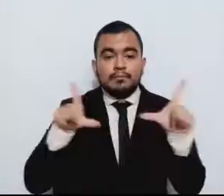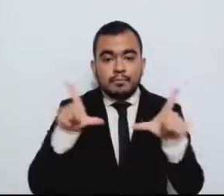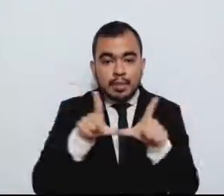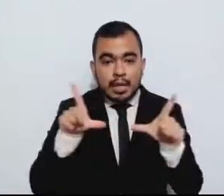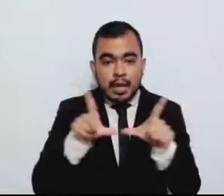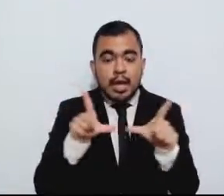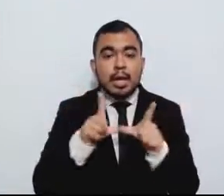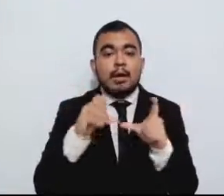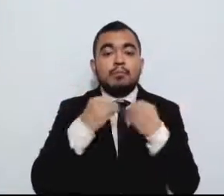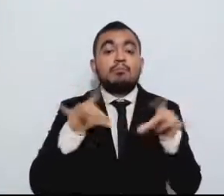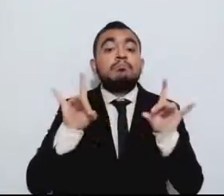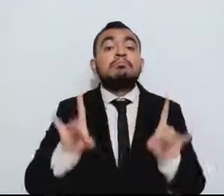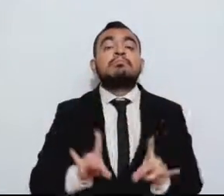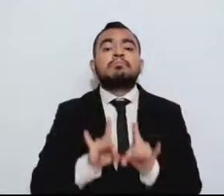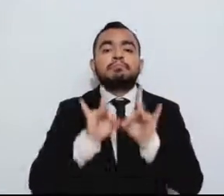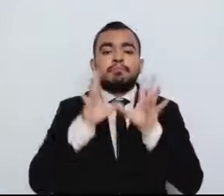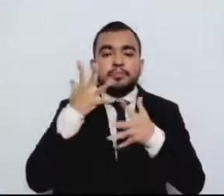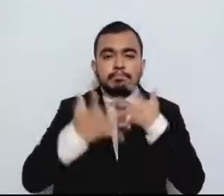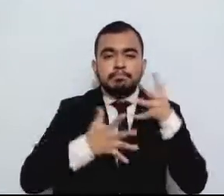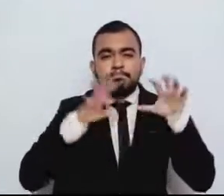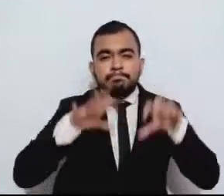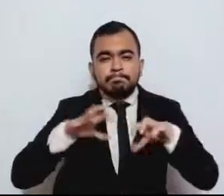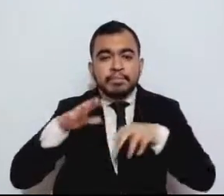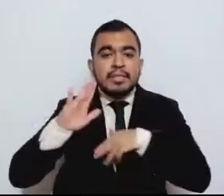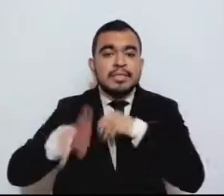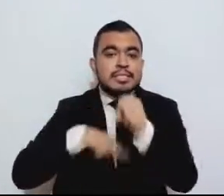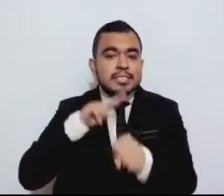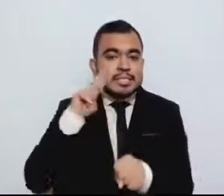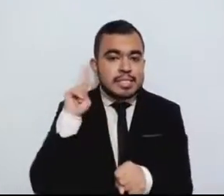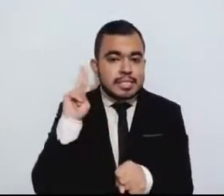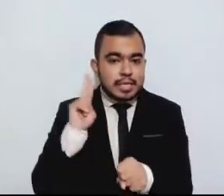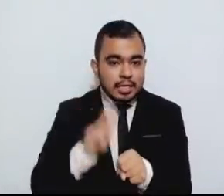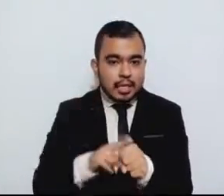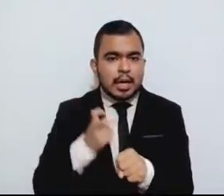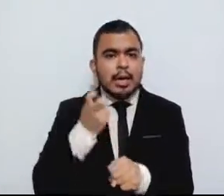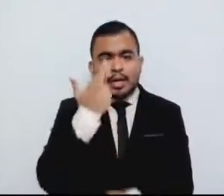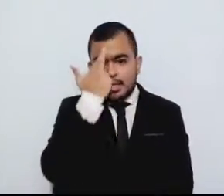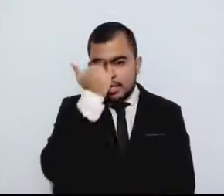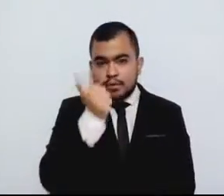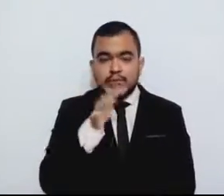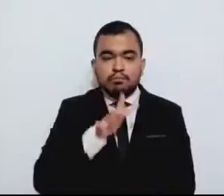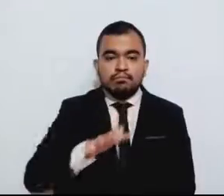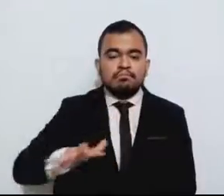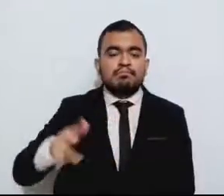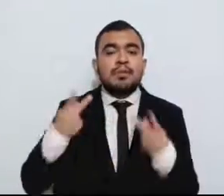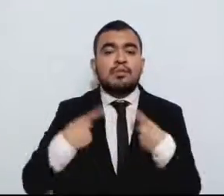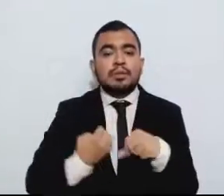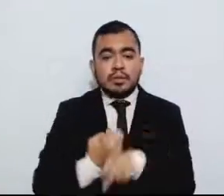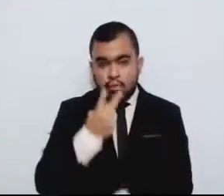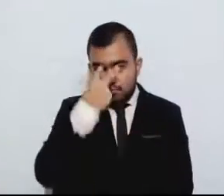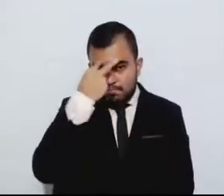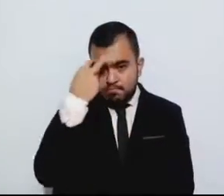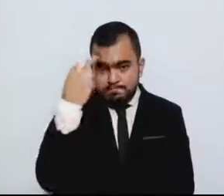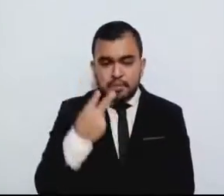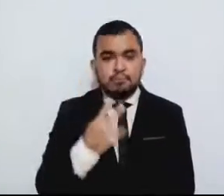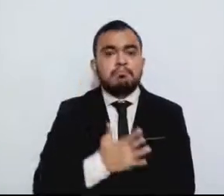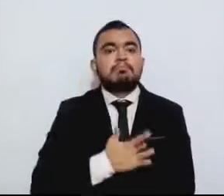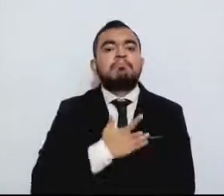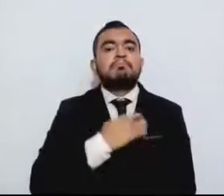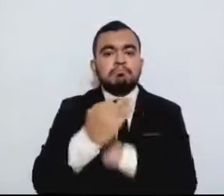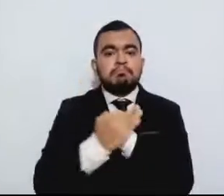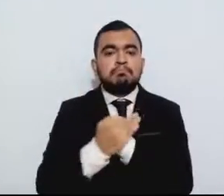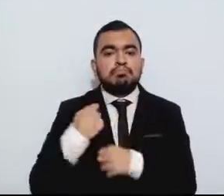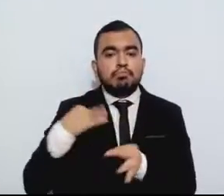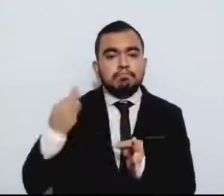naturales. Situación que motivará a los mexiquenses a estar al corriente en sus contribuciones fiscales